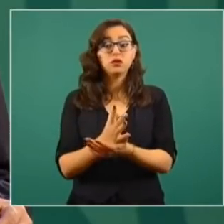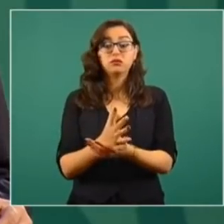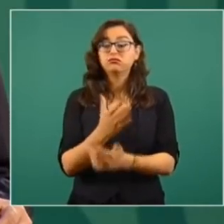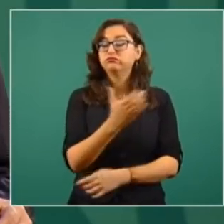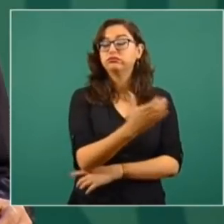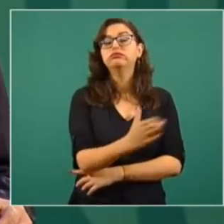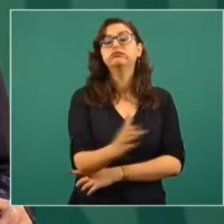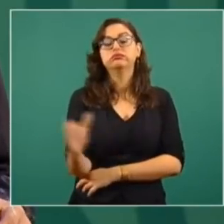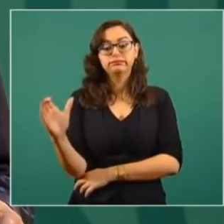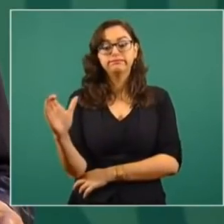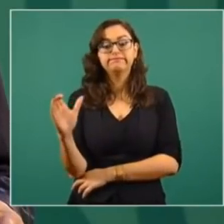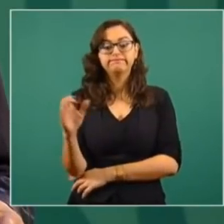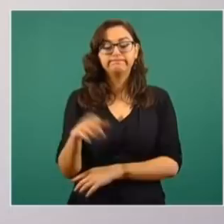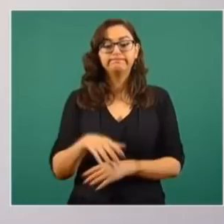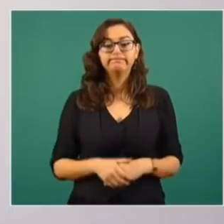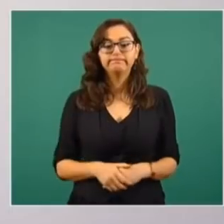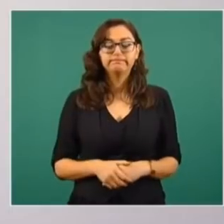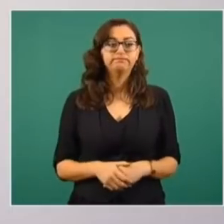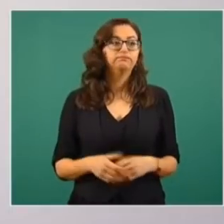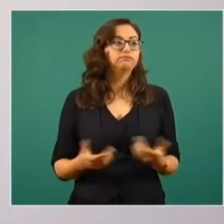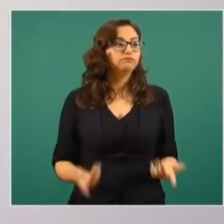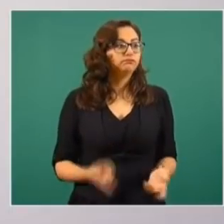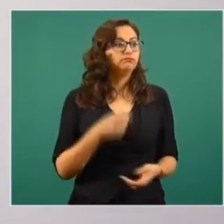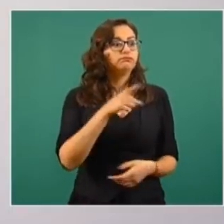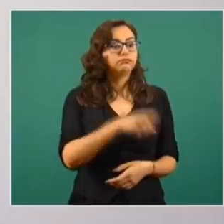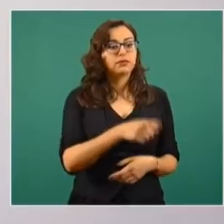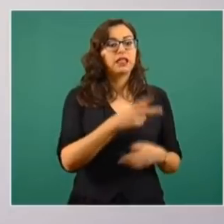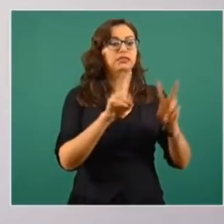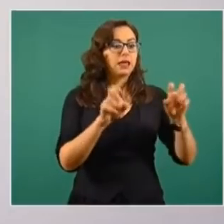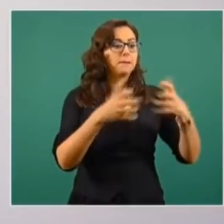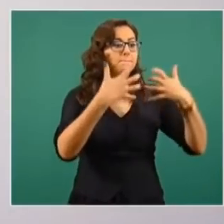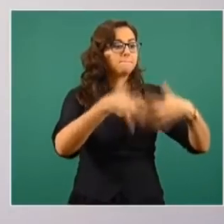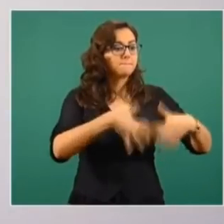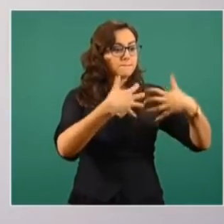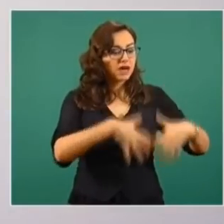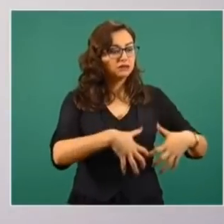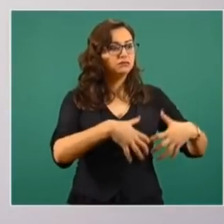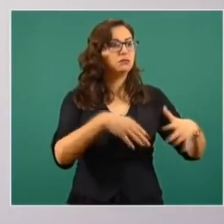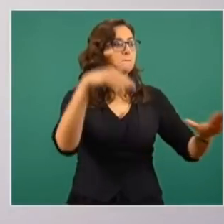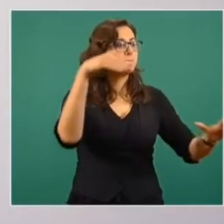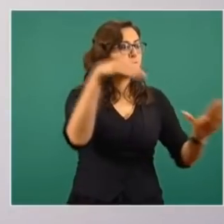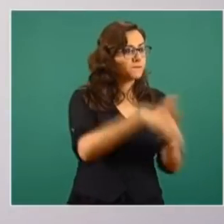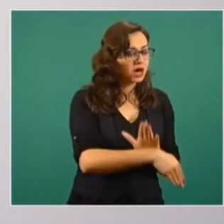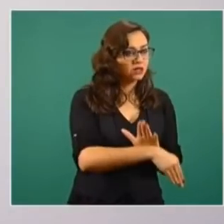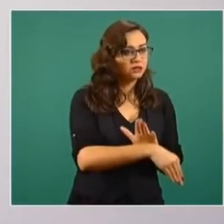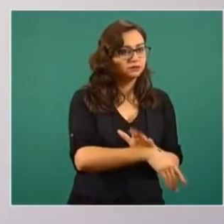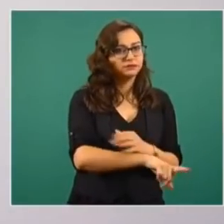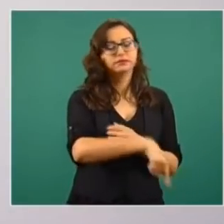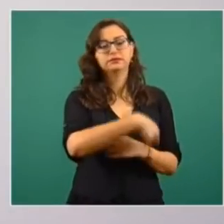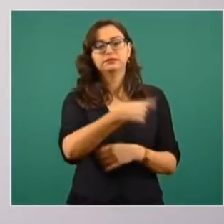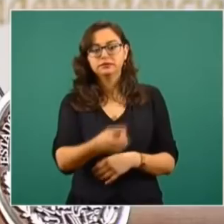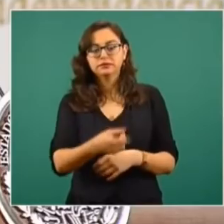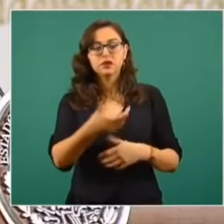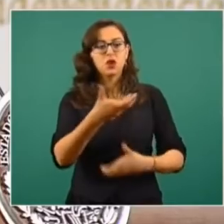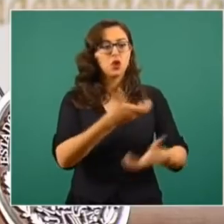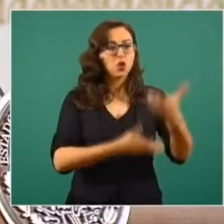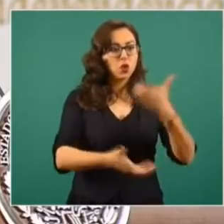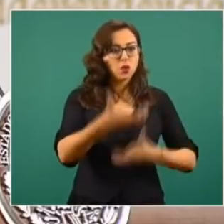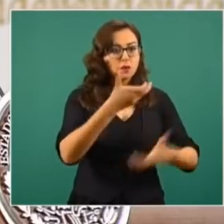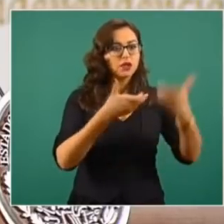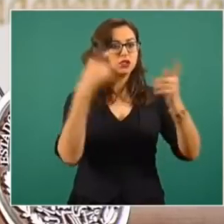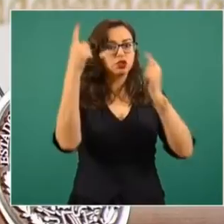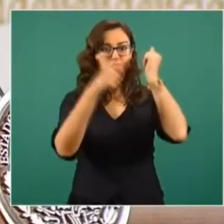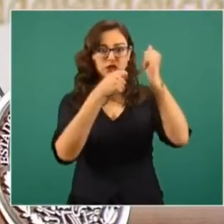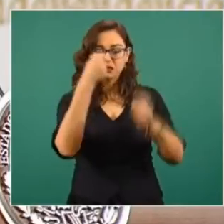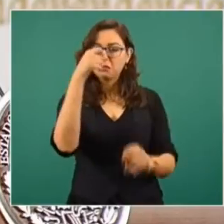ya lo hemos dicho, se cayó el sector secundario, la industria, se cayó el sector terciario, el comercio, el turismo,